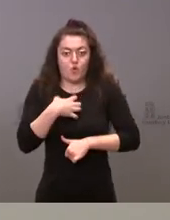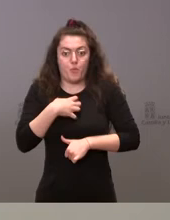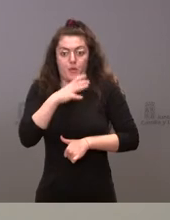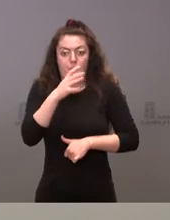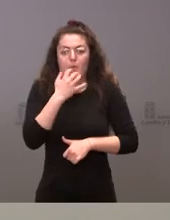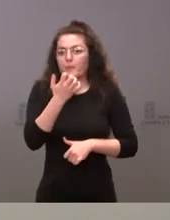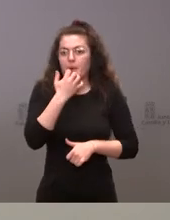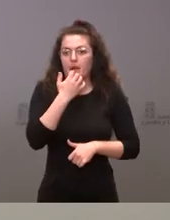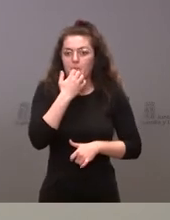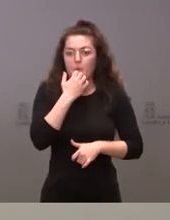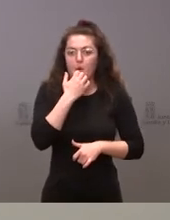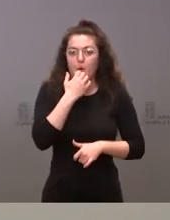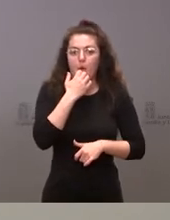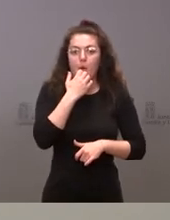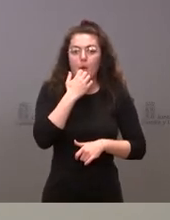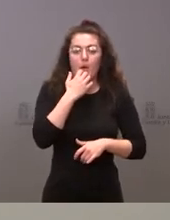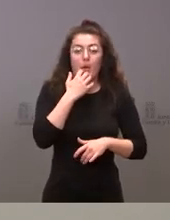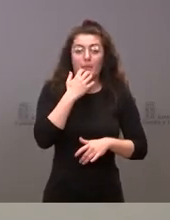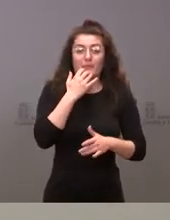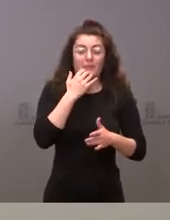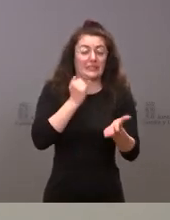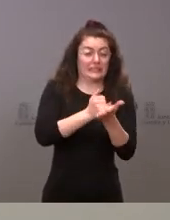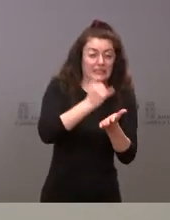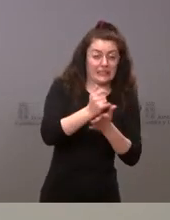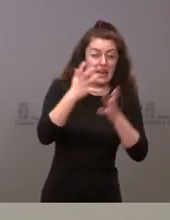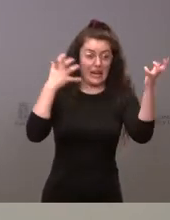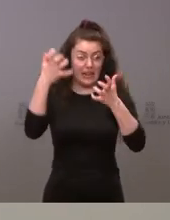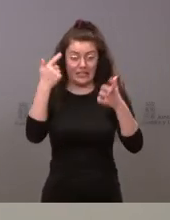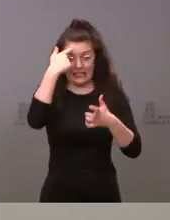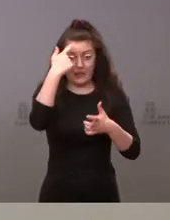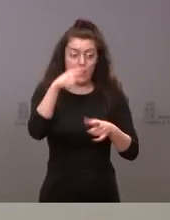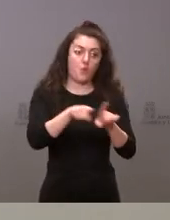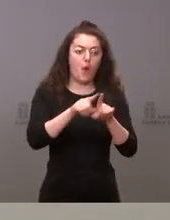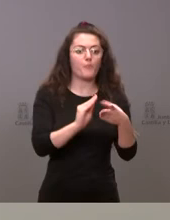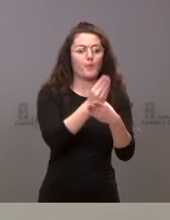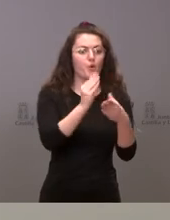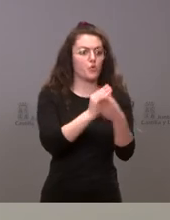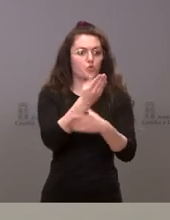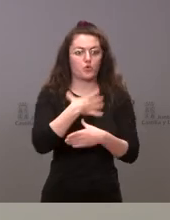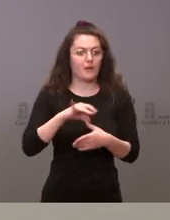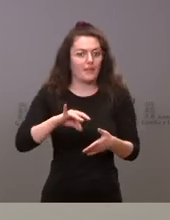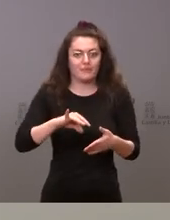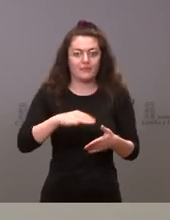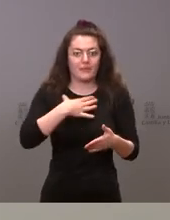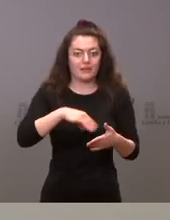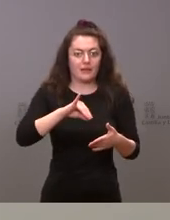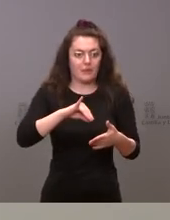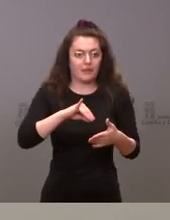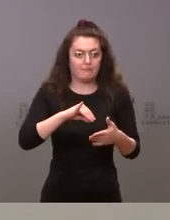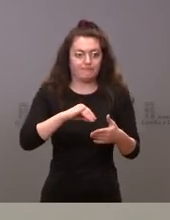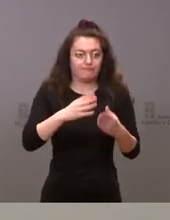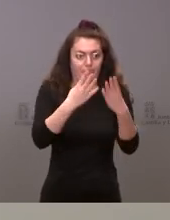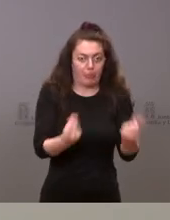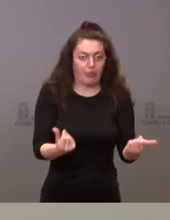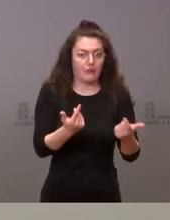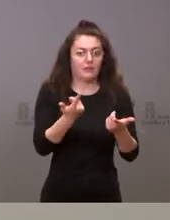dificultades para que su producto que es perecedero pues pueda ser recogido con normalidad o que incluso puedan tener dificultades para el suministro